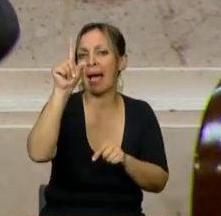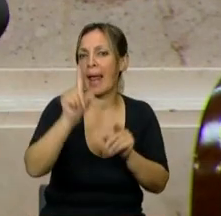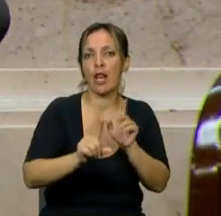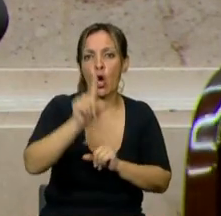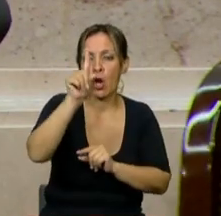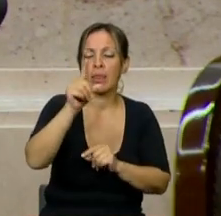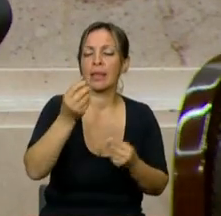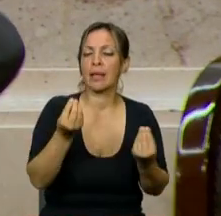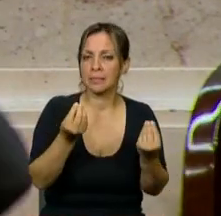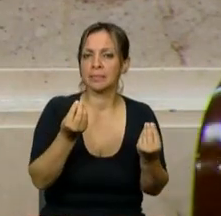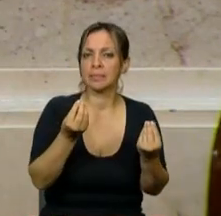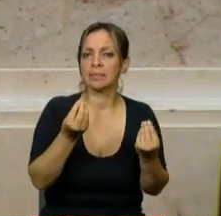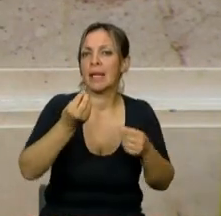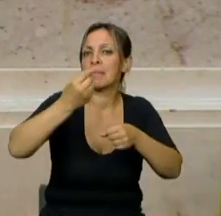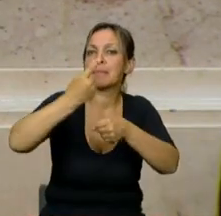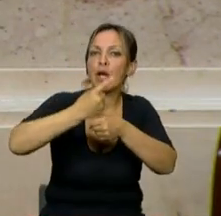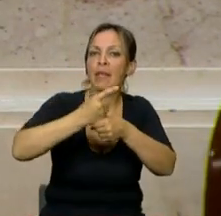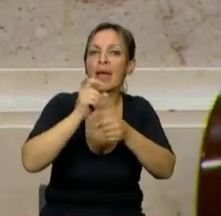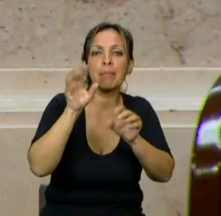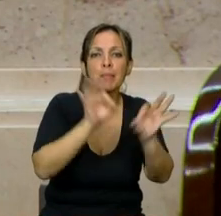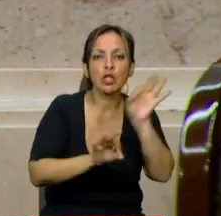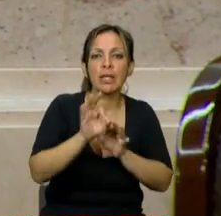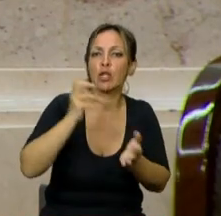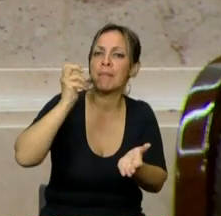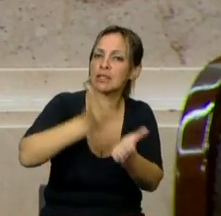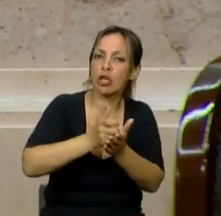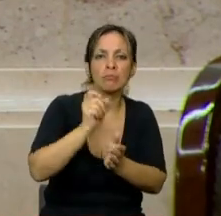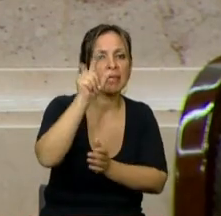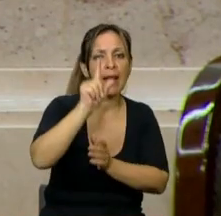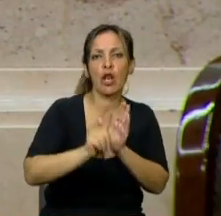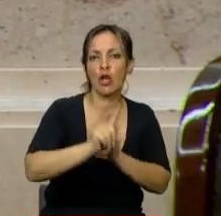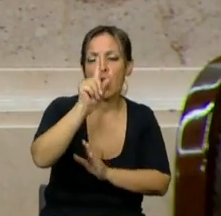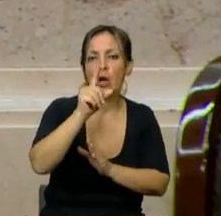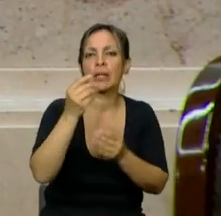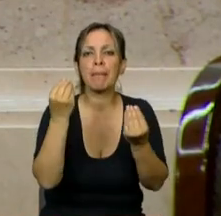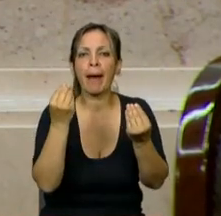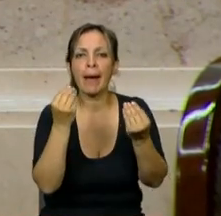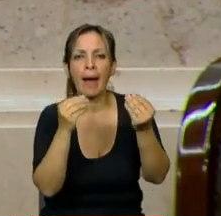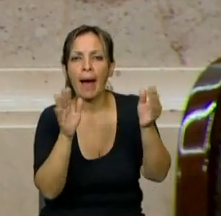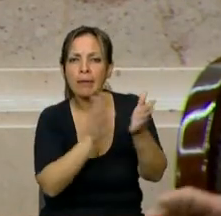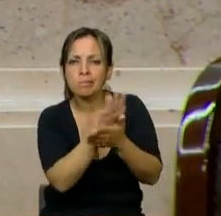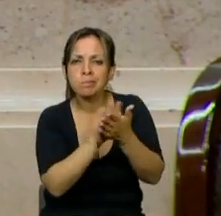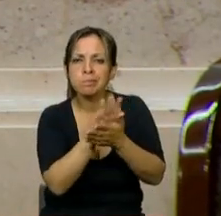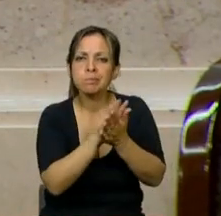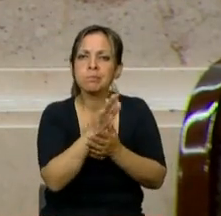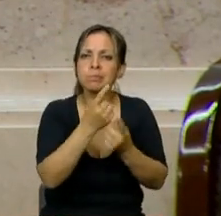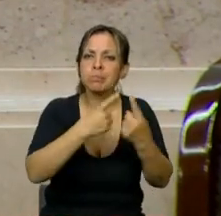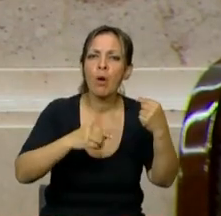priorizar los proyectos de inversión que permiten corregir asimetrías históricas.